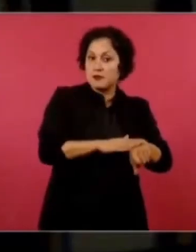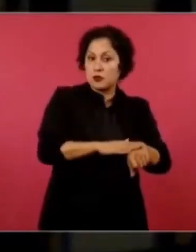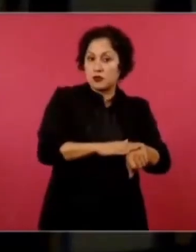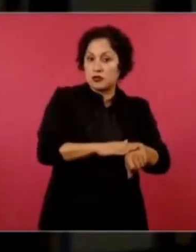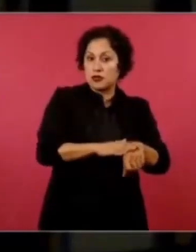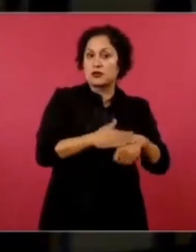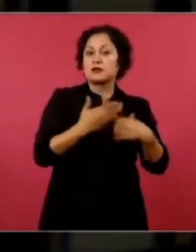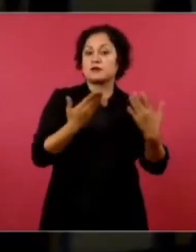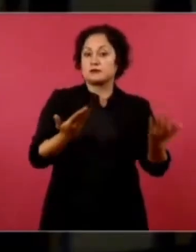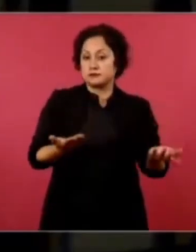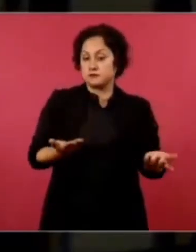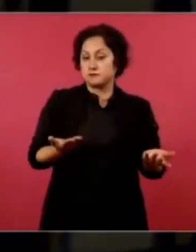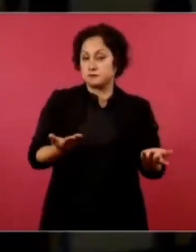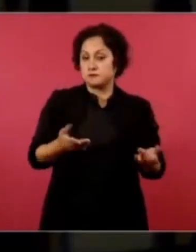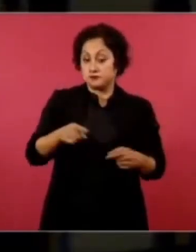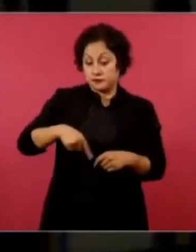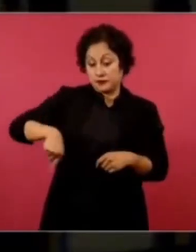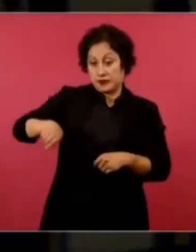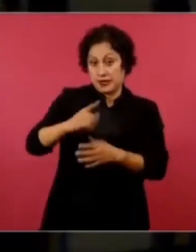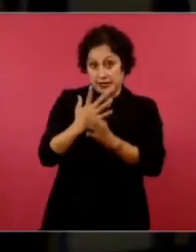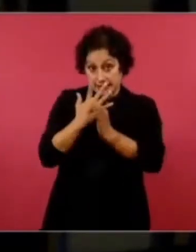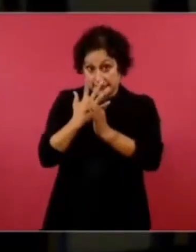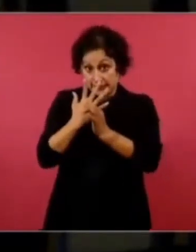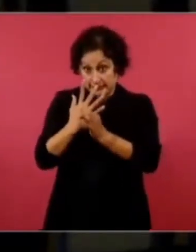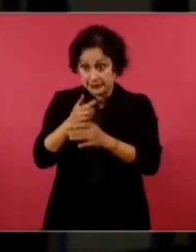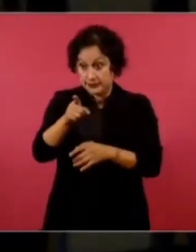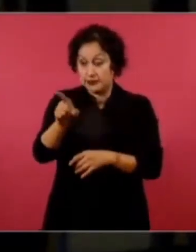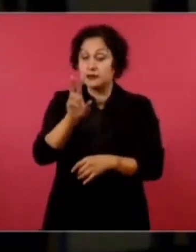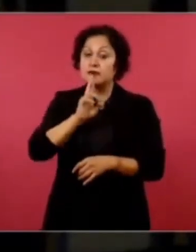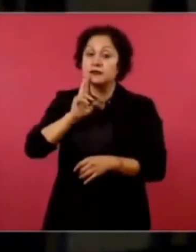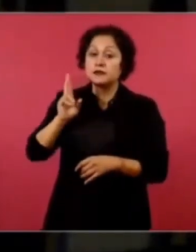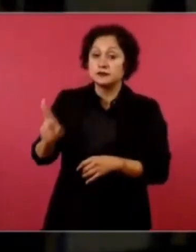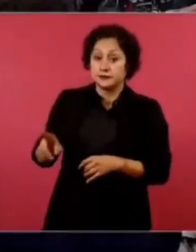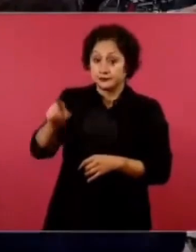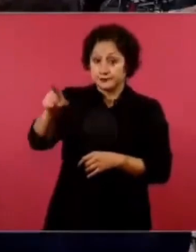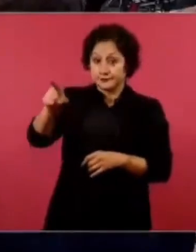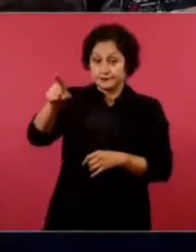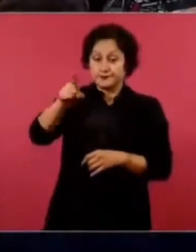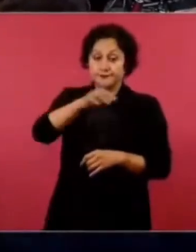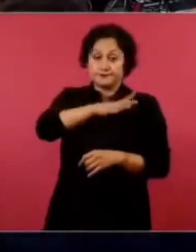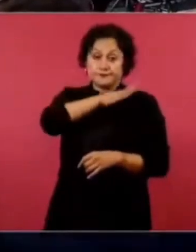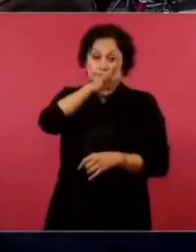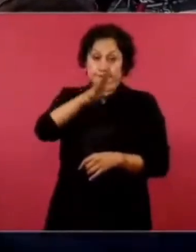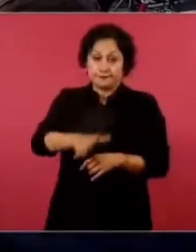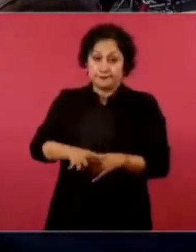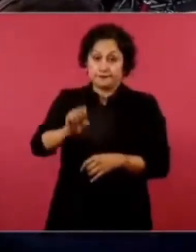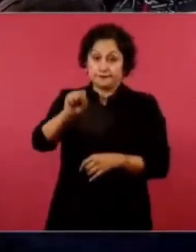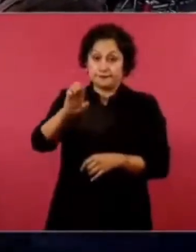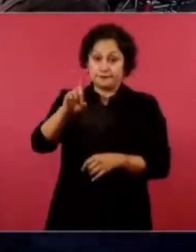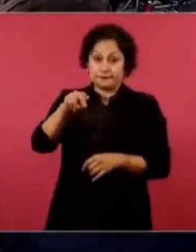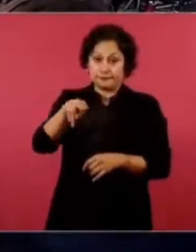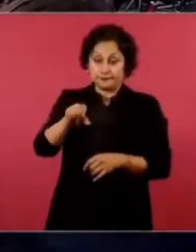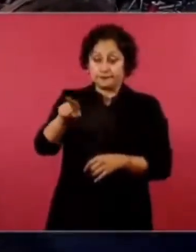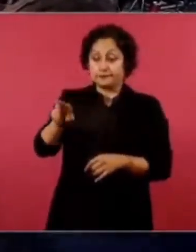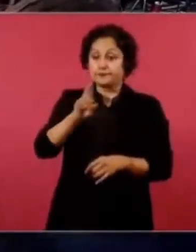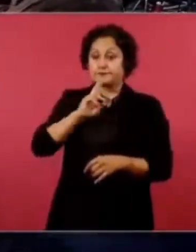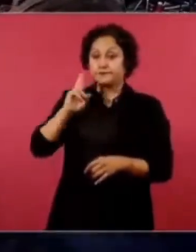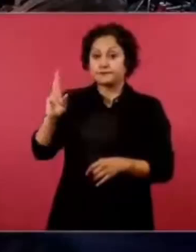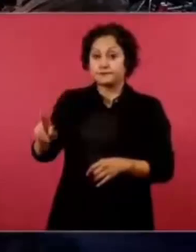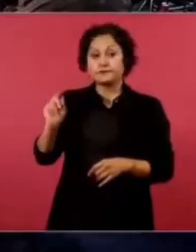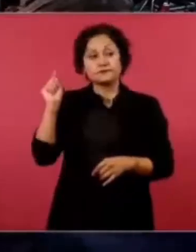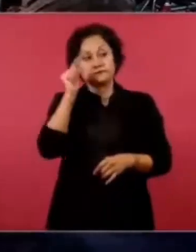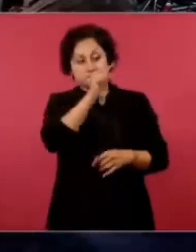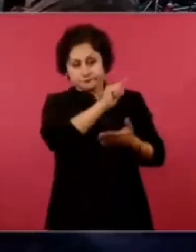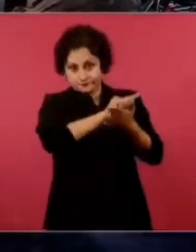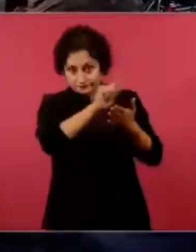inmediata que dicen los familiares fue que el general respondió que la limpiaría y arreglaría y que sí